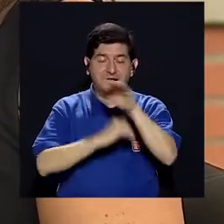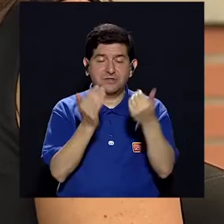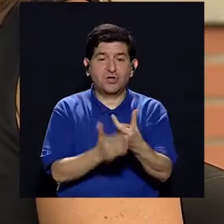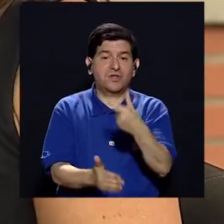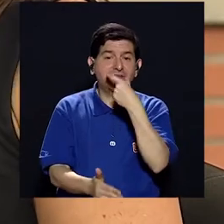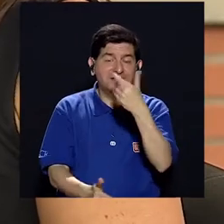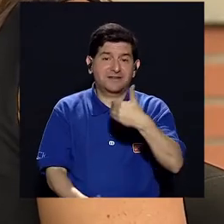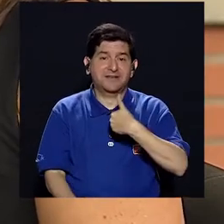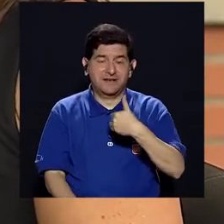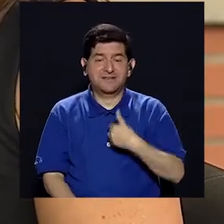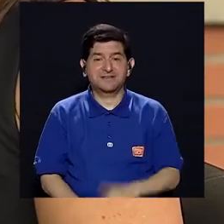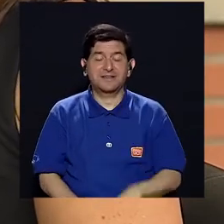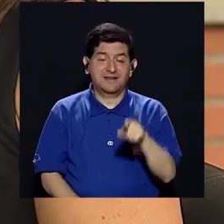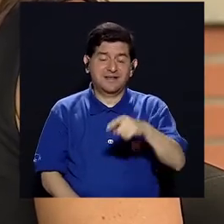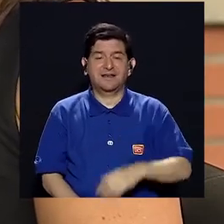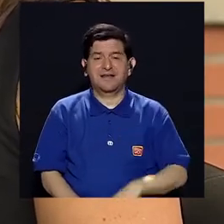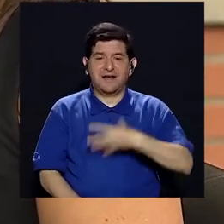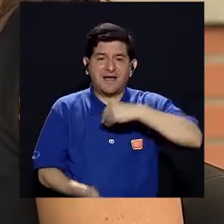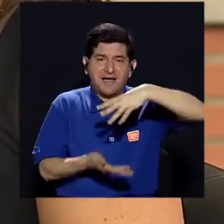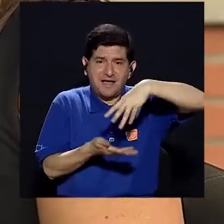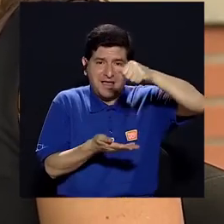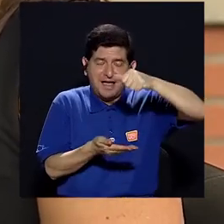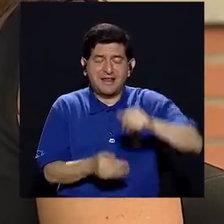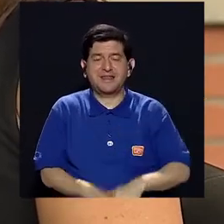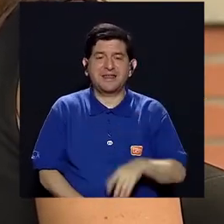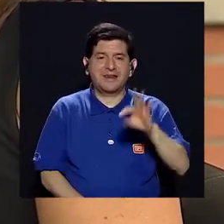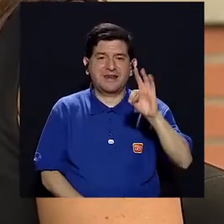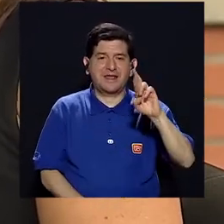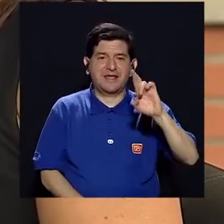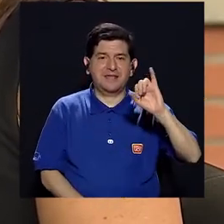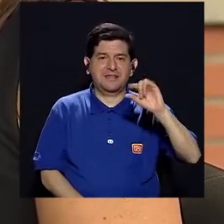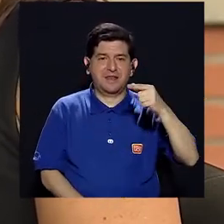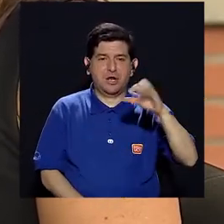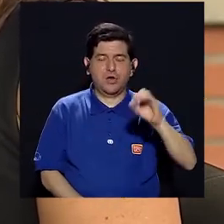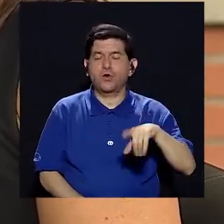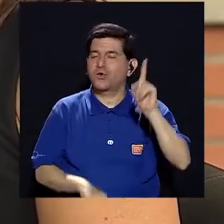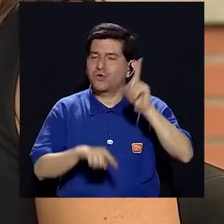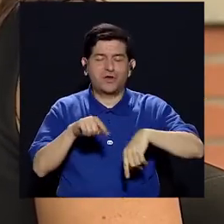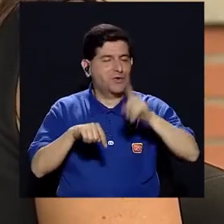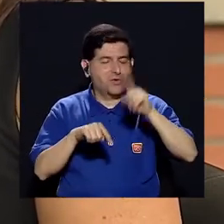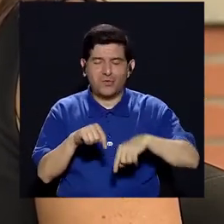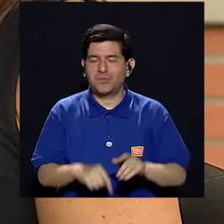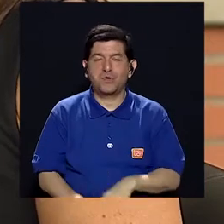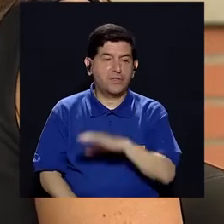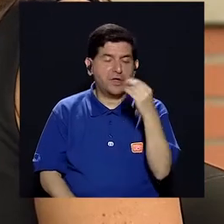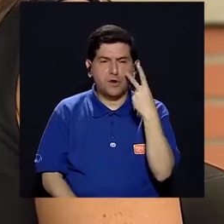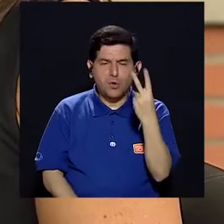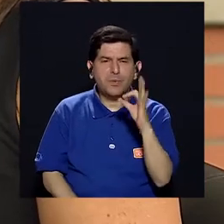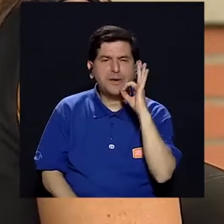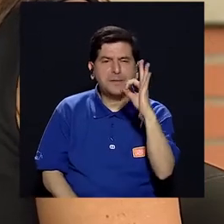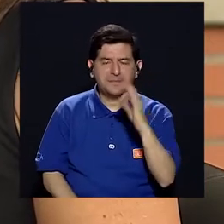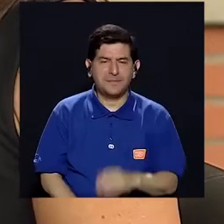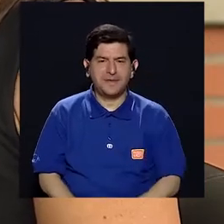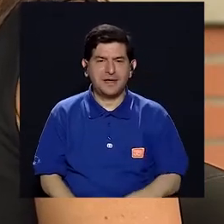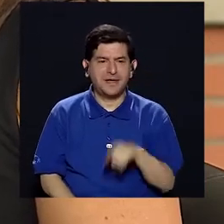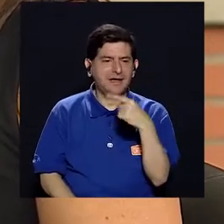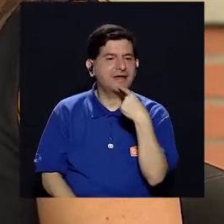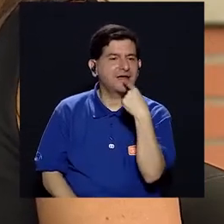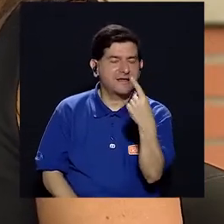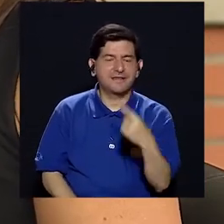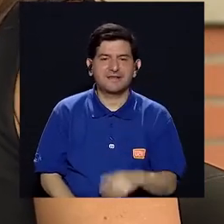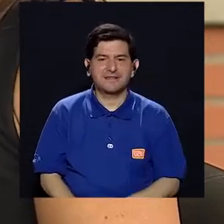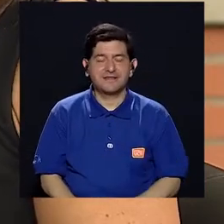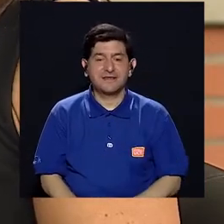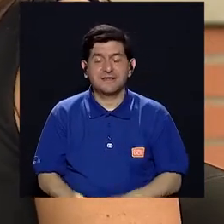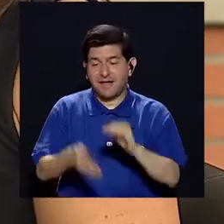en nuestro caso todas las galletas tienen harina de trigo, entonces, por ende, no podrían consumir galletas que tengan harina de trigo o hay que fijarse muy bien que en la